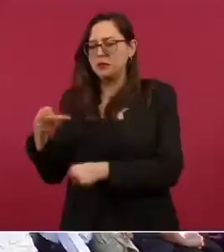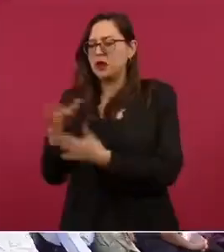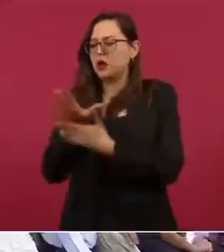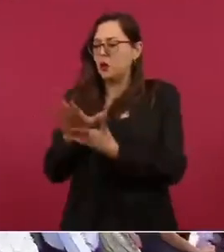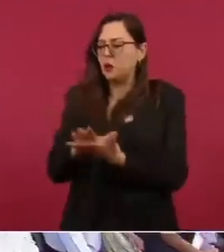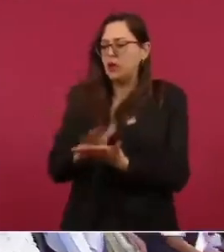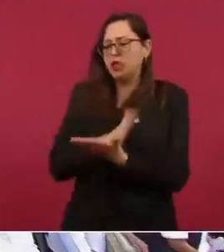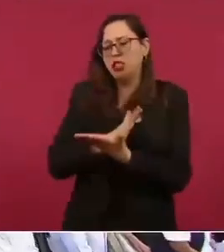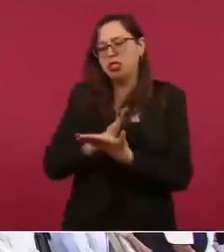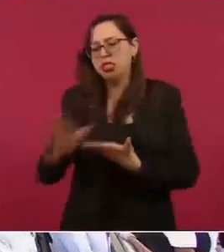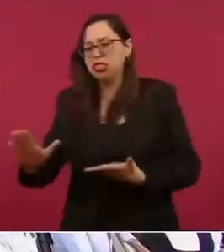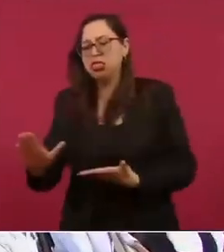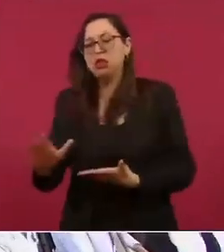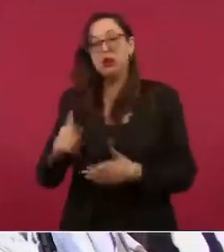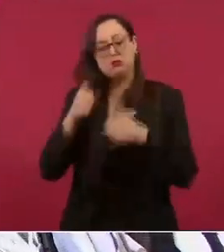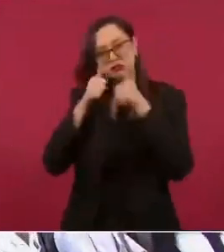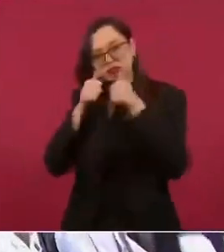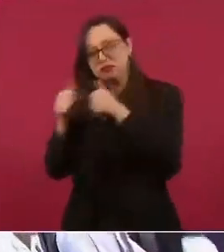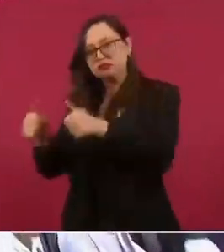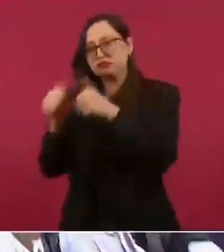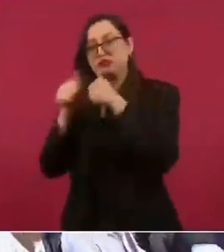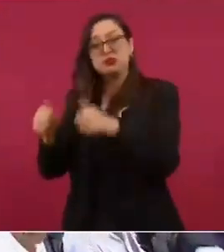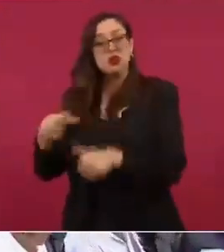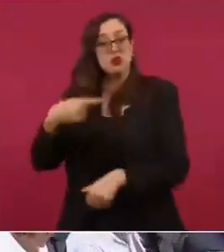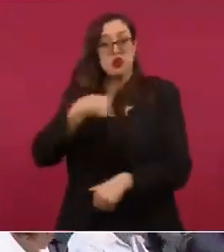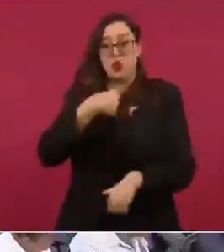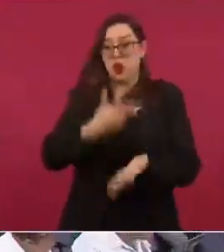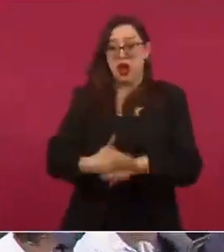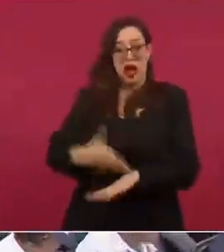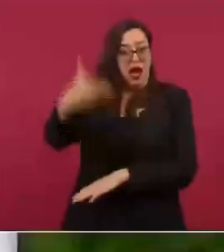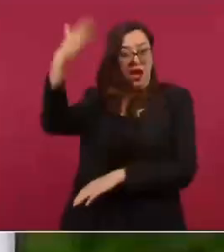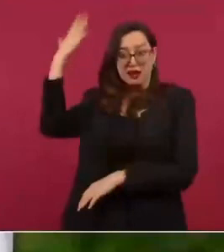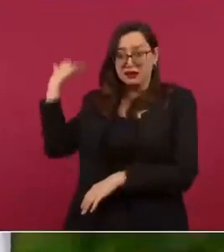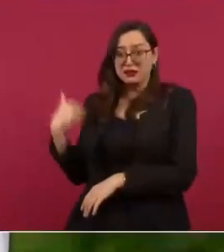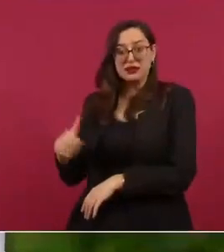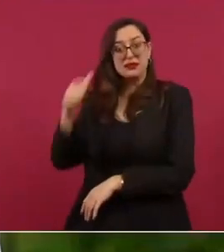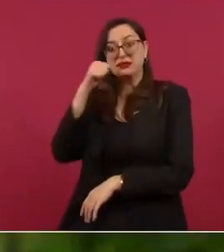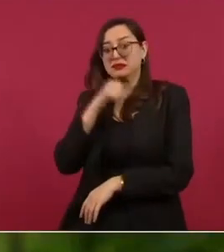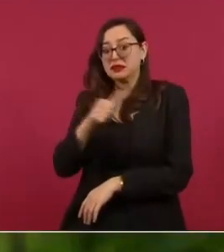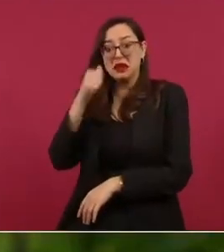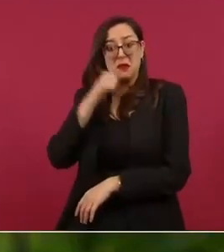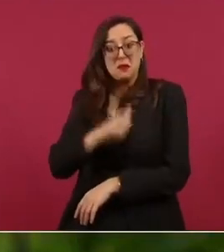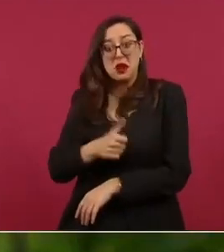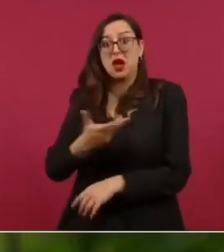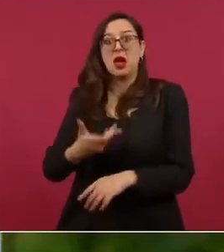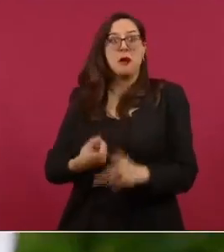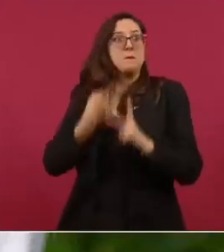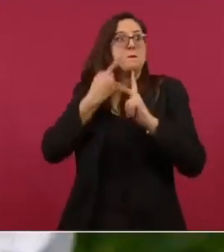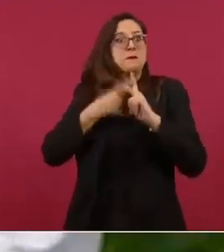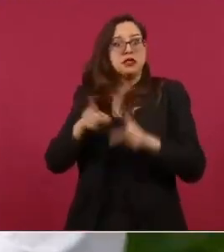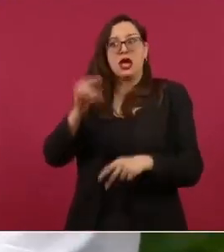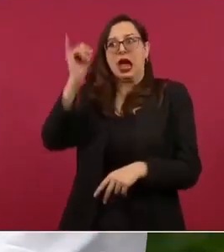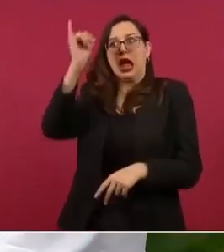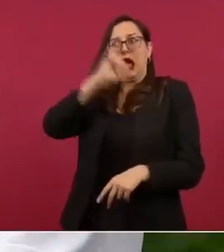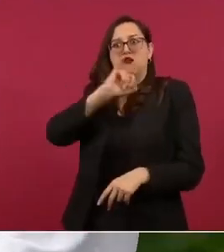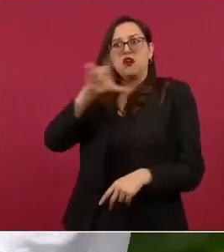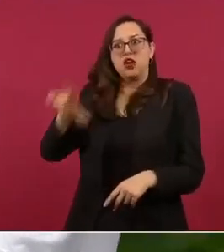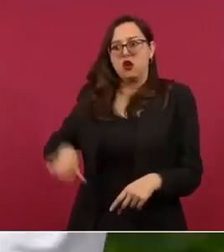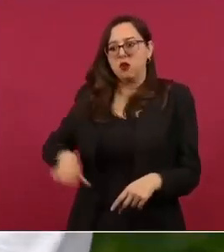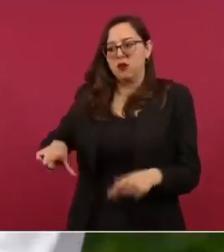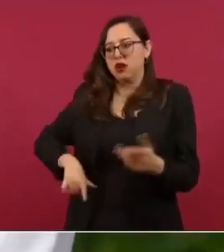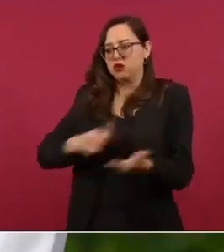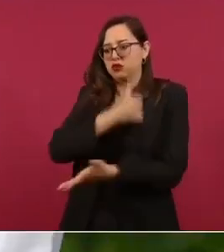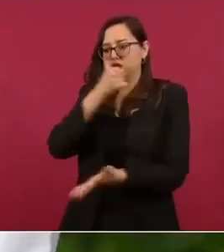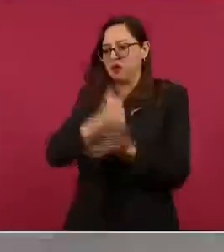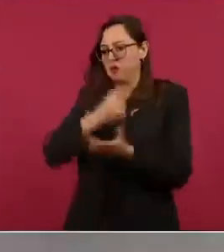siempre dijimos ese fue mi lema de campaña por la jefatura de gobierno de la Ciudad de México en el